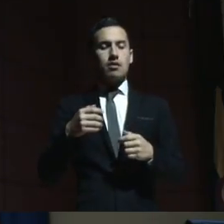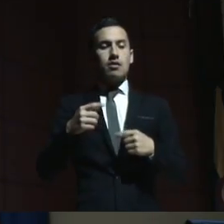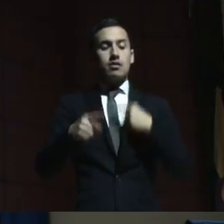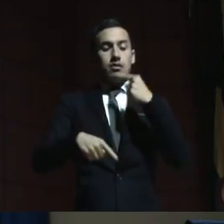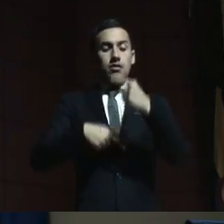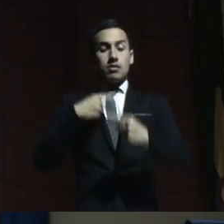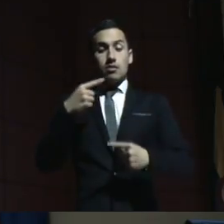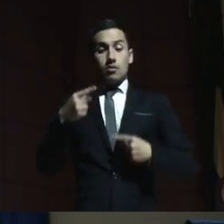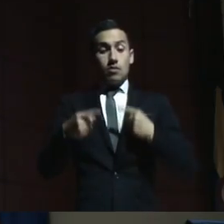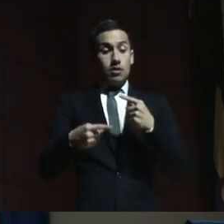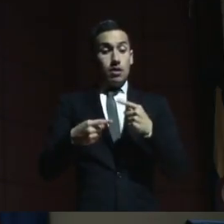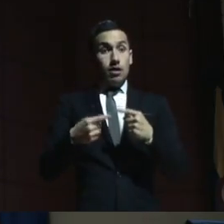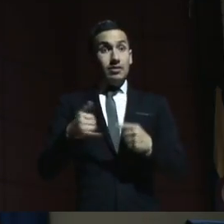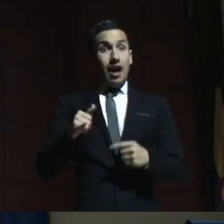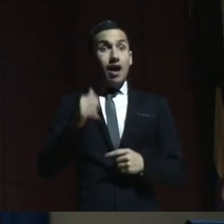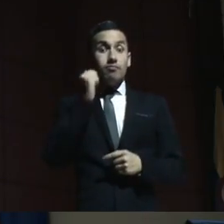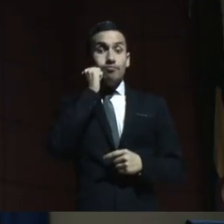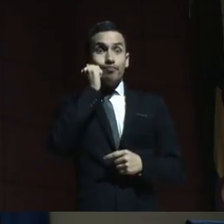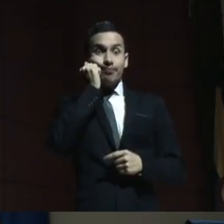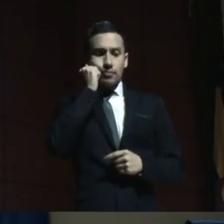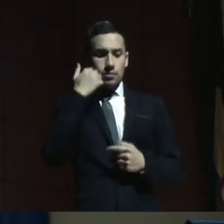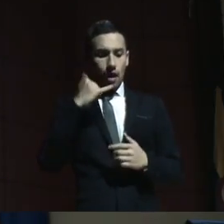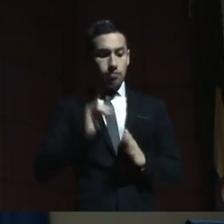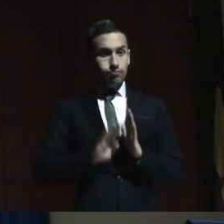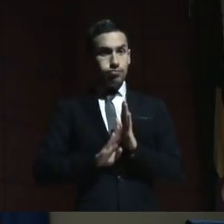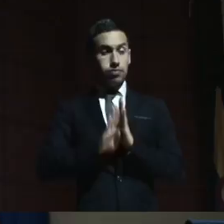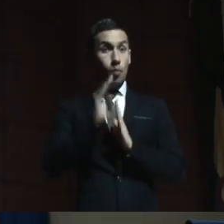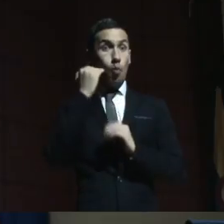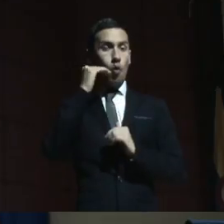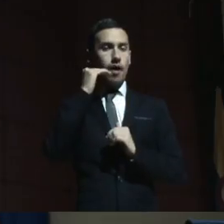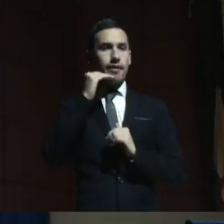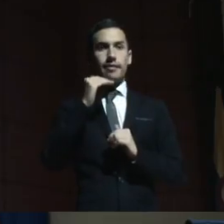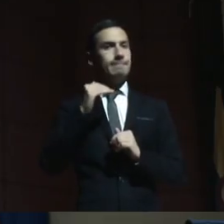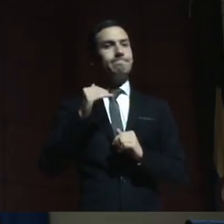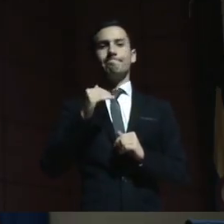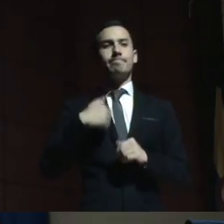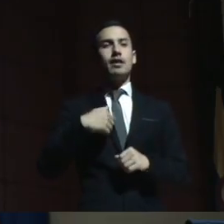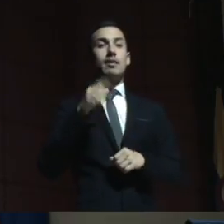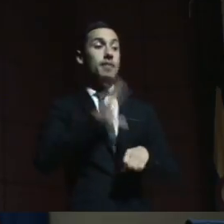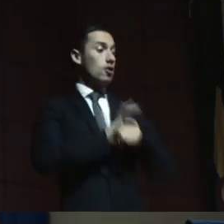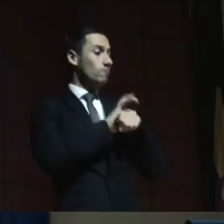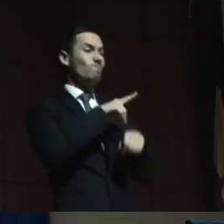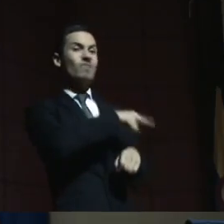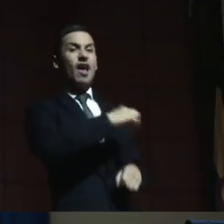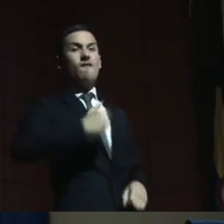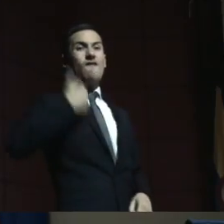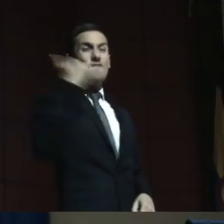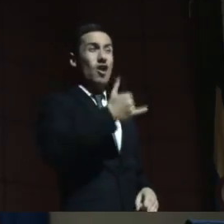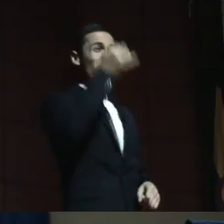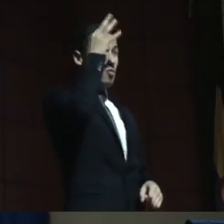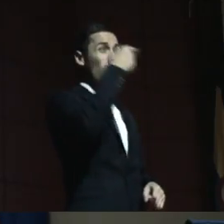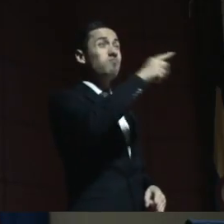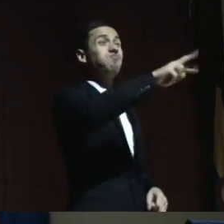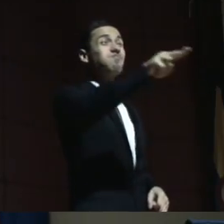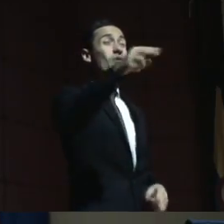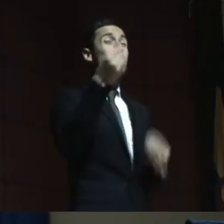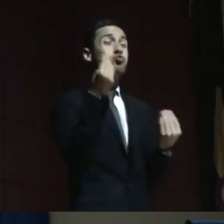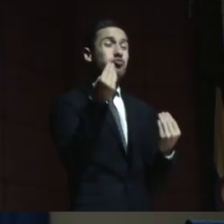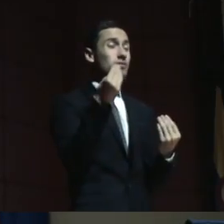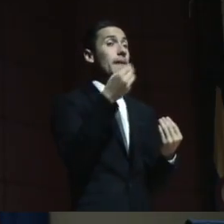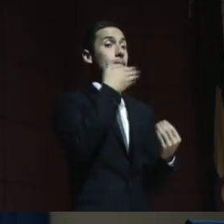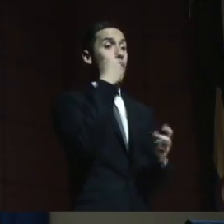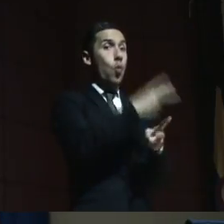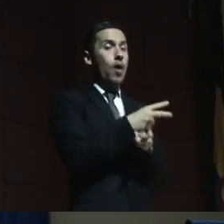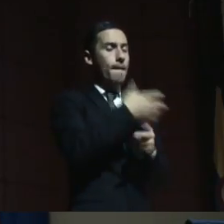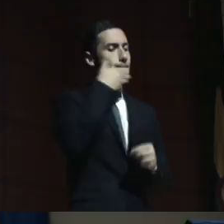tiene que ir a esterilizarla, ¿no? Porque, ya sabe, de estas niñas abusan, ¿sí? Y cuando la familia dice,